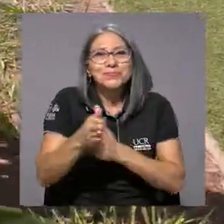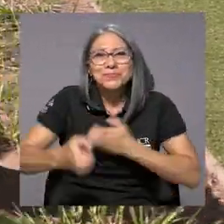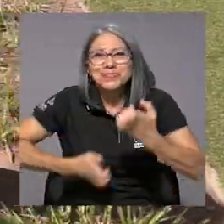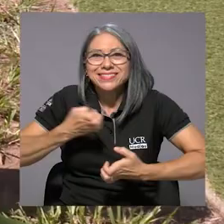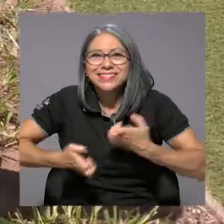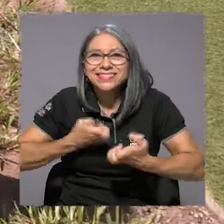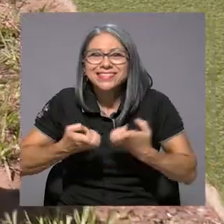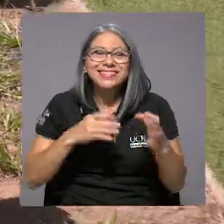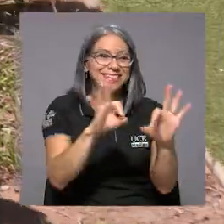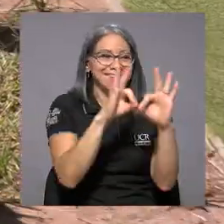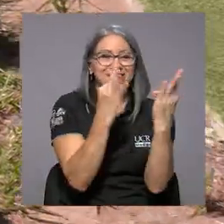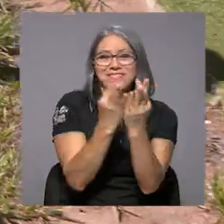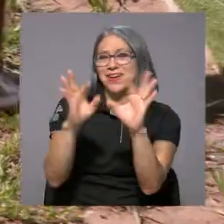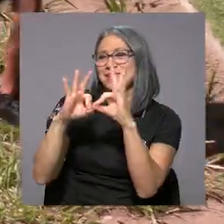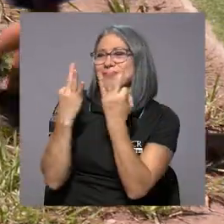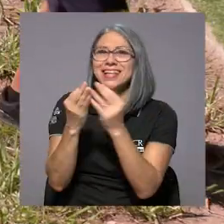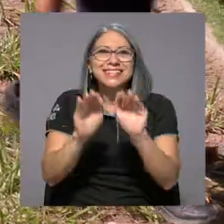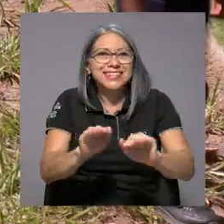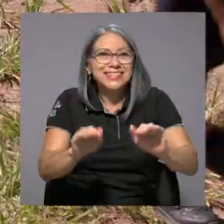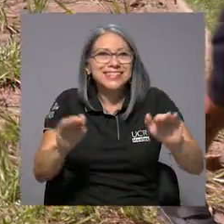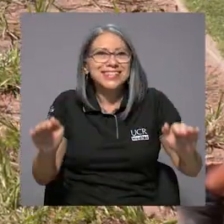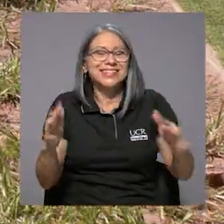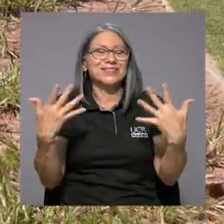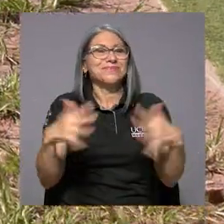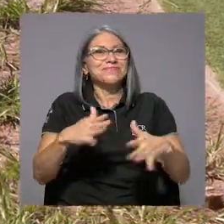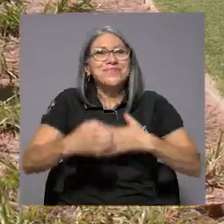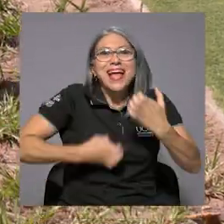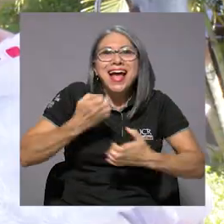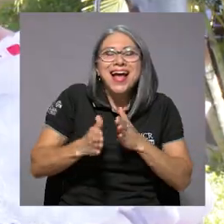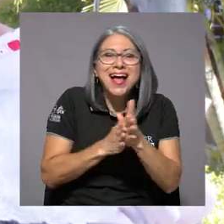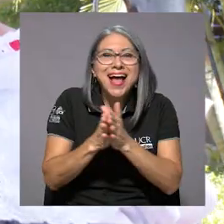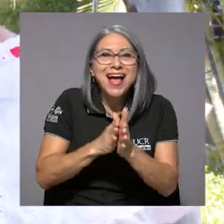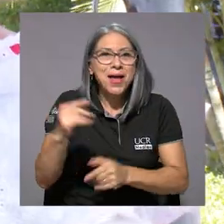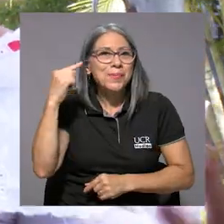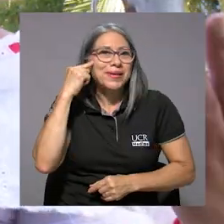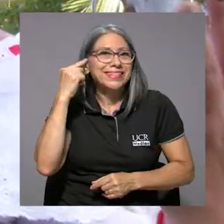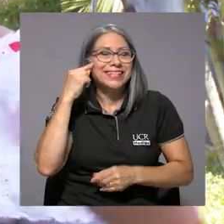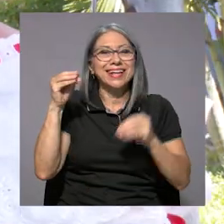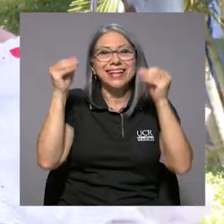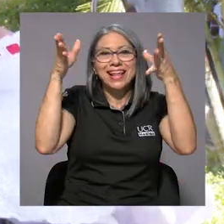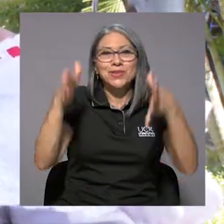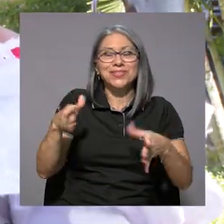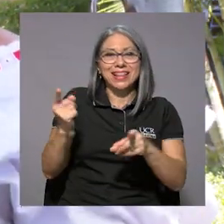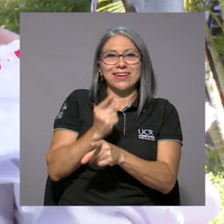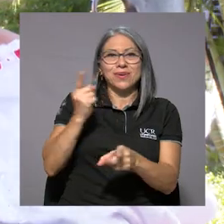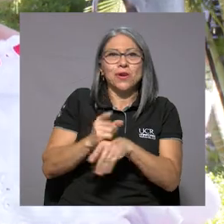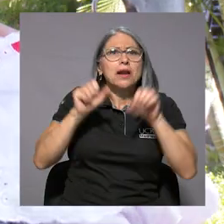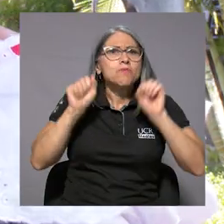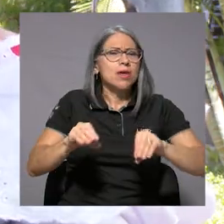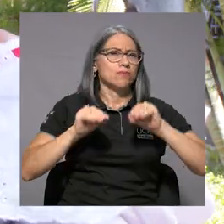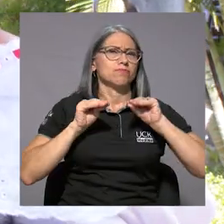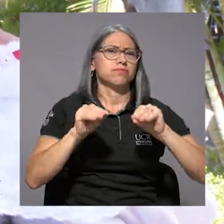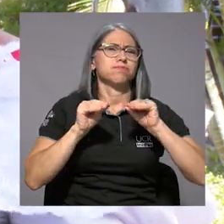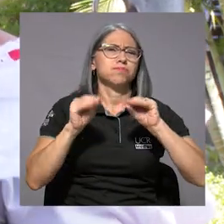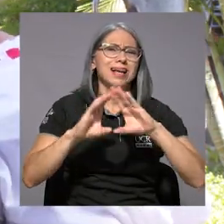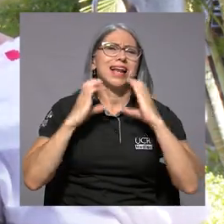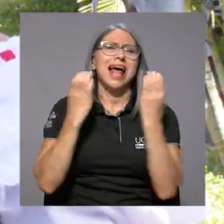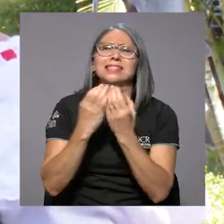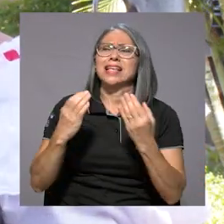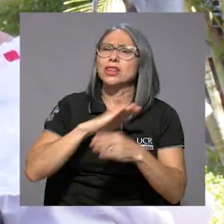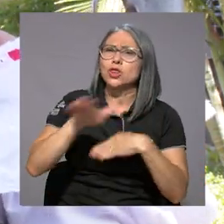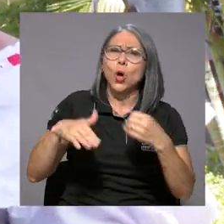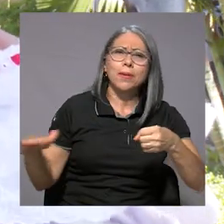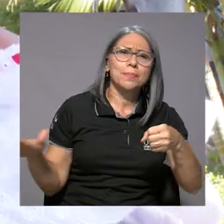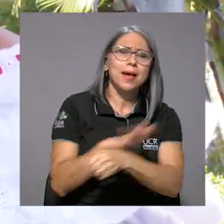entusiasmados las familias de los niños entusiasma en pensar que la docente regular puede tener toda su clase y su